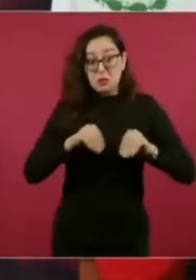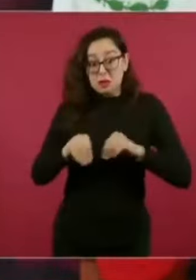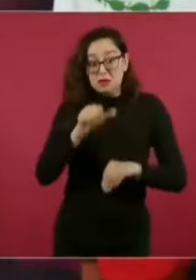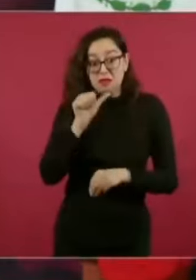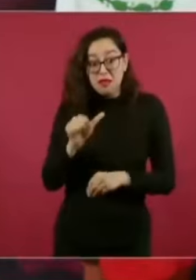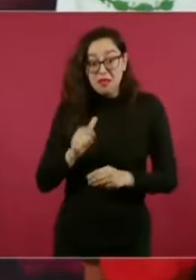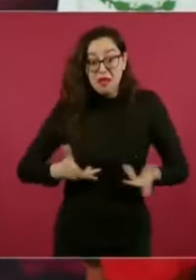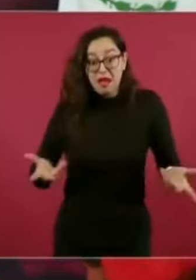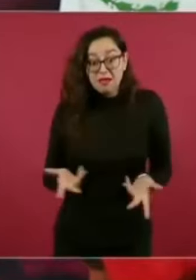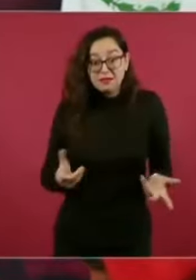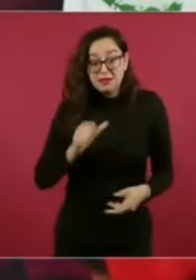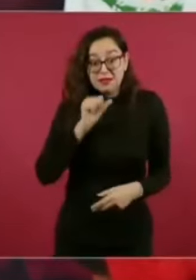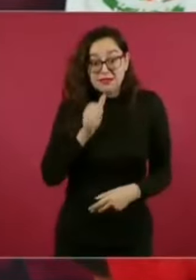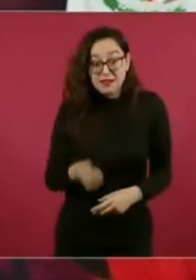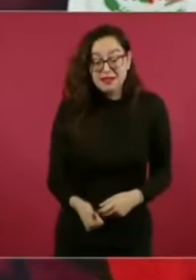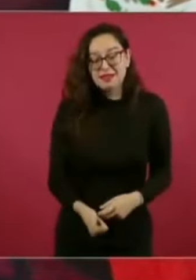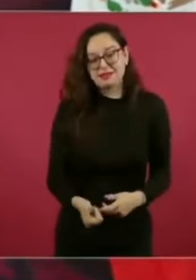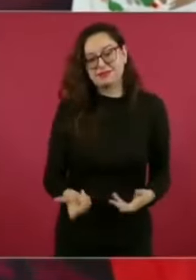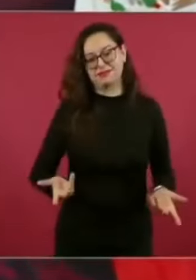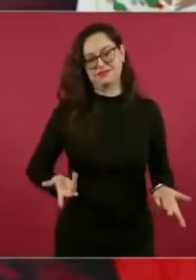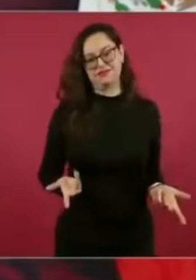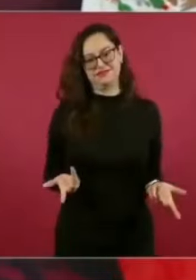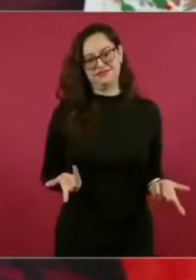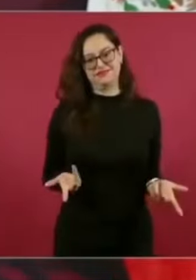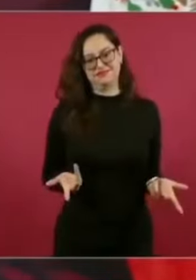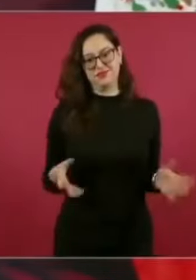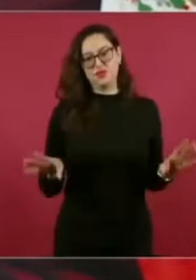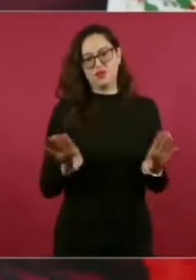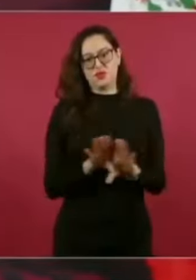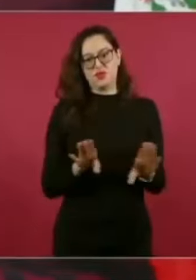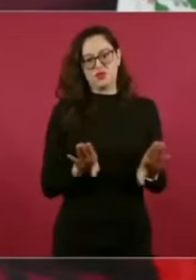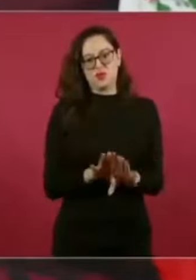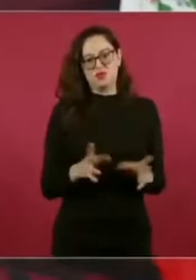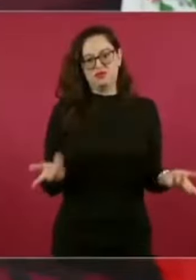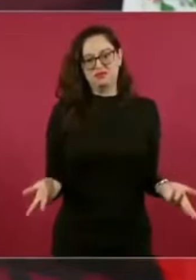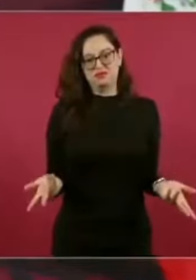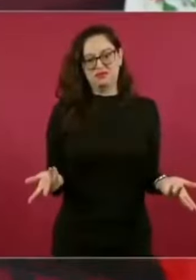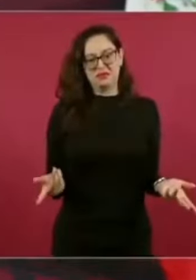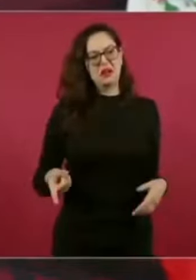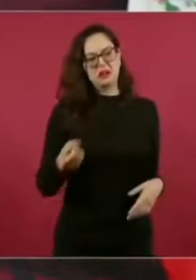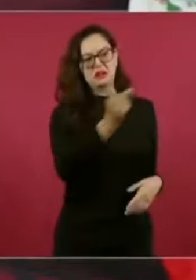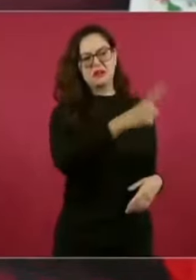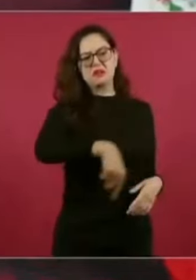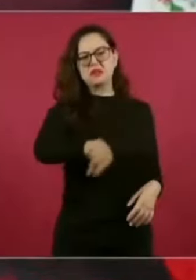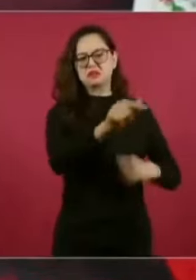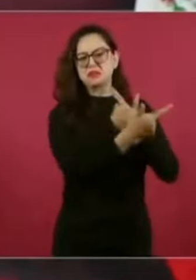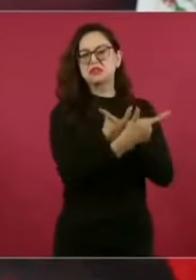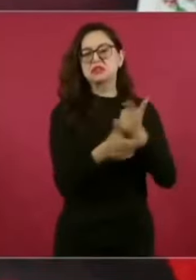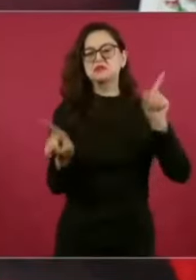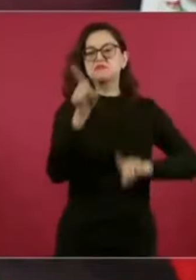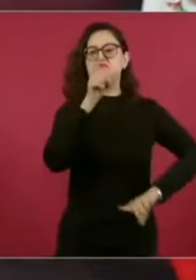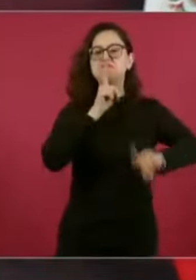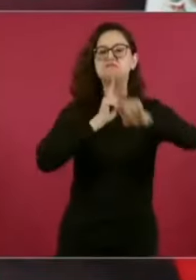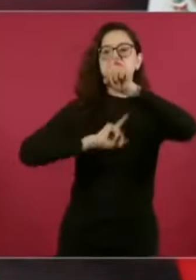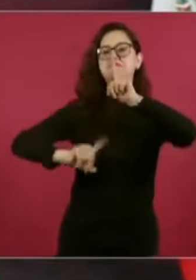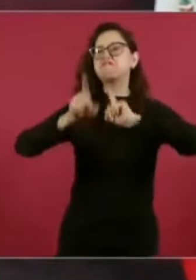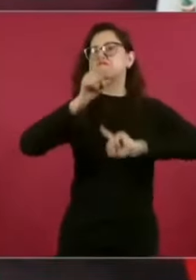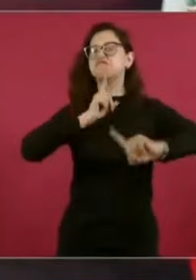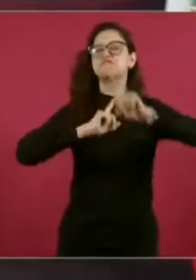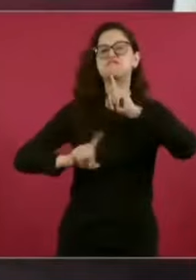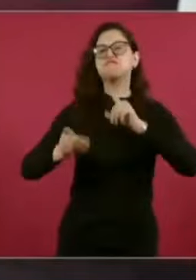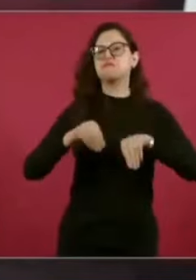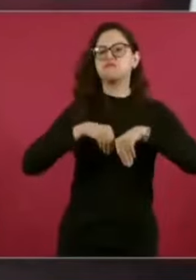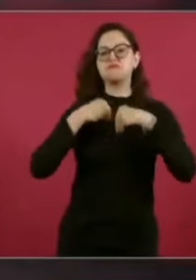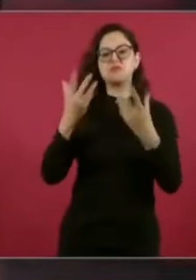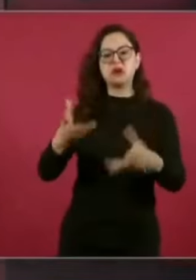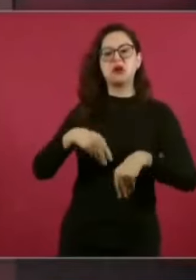ante tanta calumnia. Teníamos que responder, pero